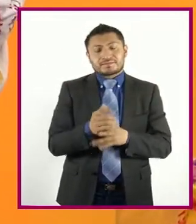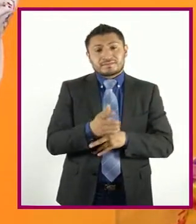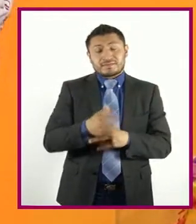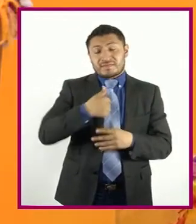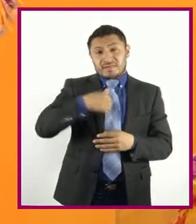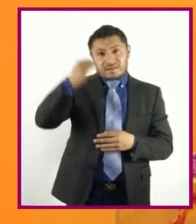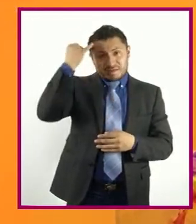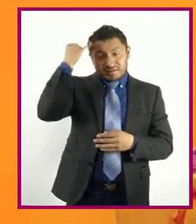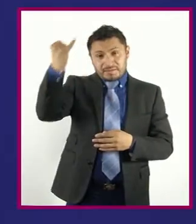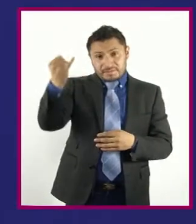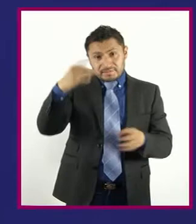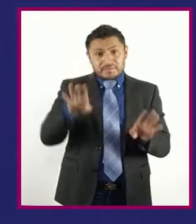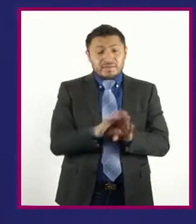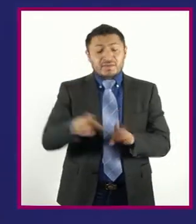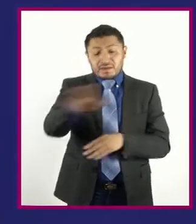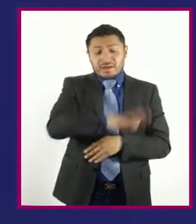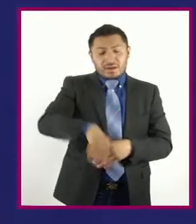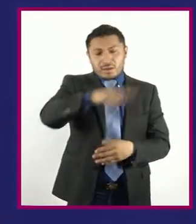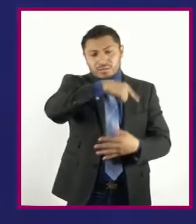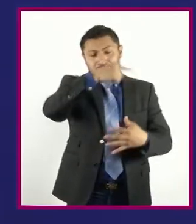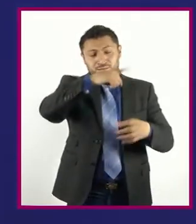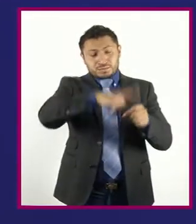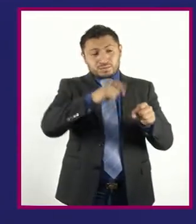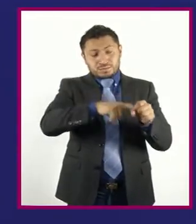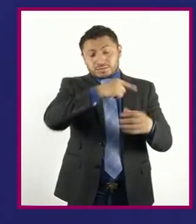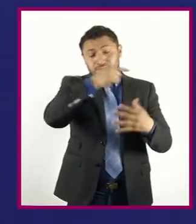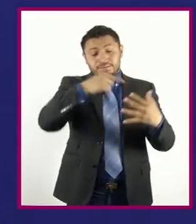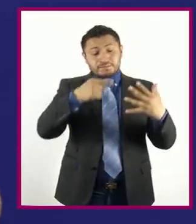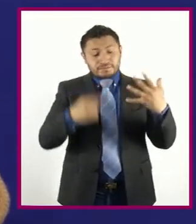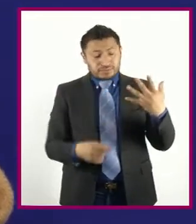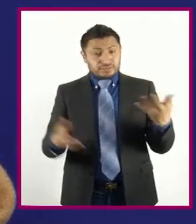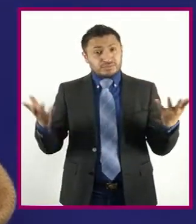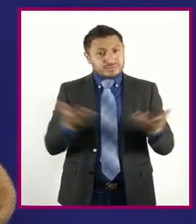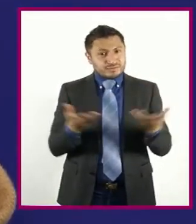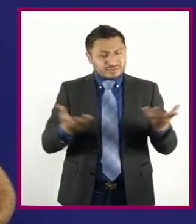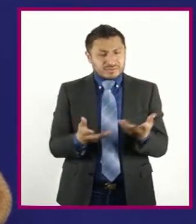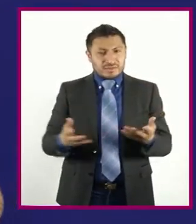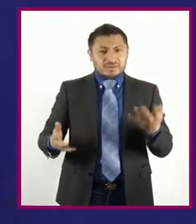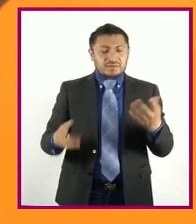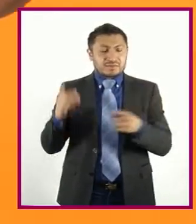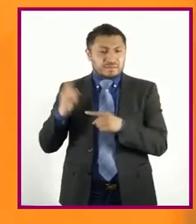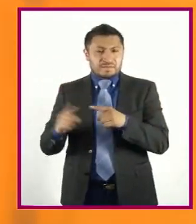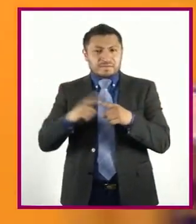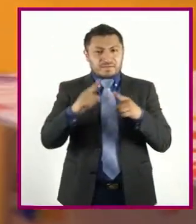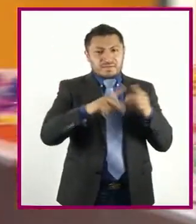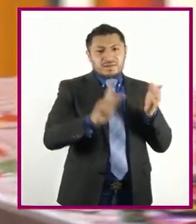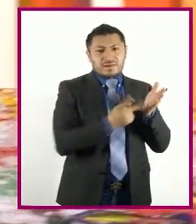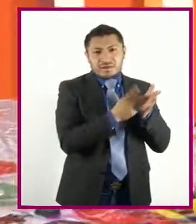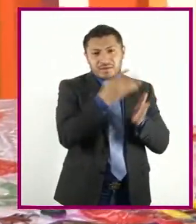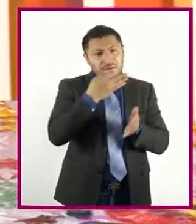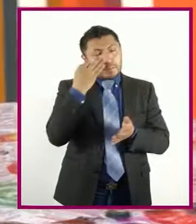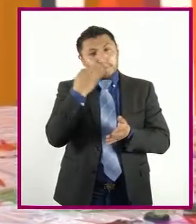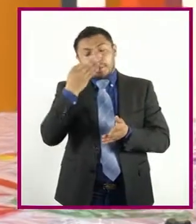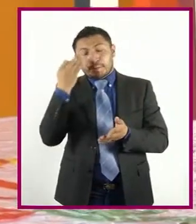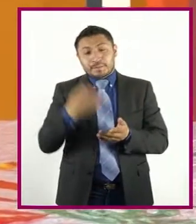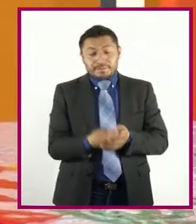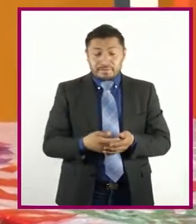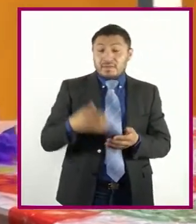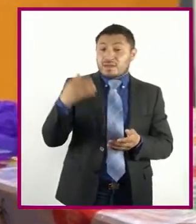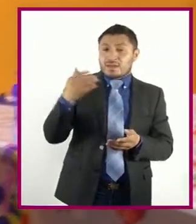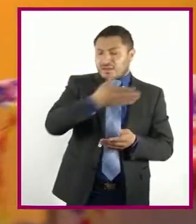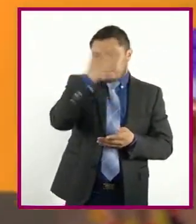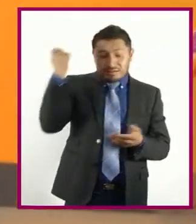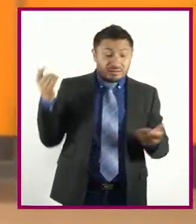me ocurre Que con estos colores Podemos hacer Una diversidad De flores Y no sé